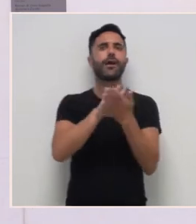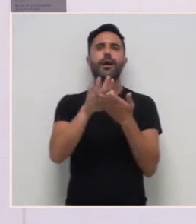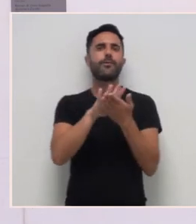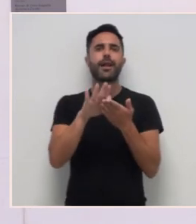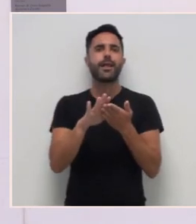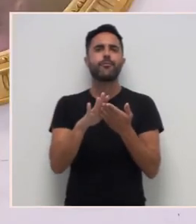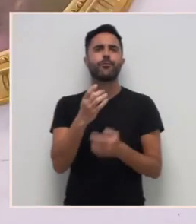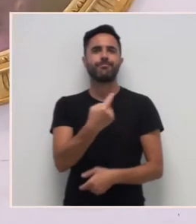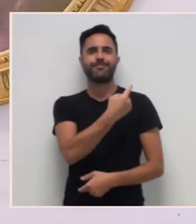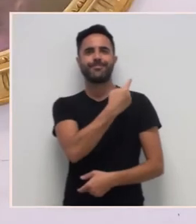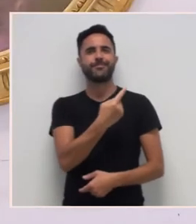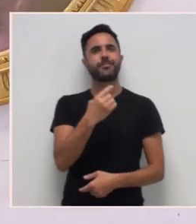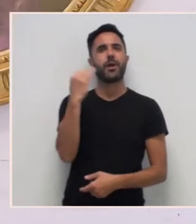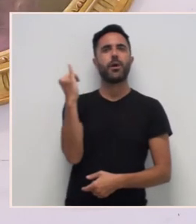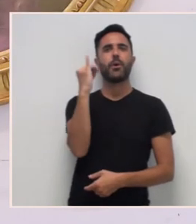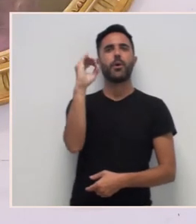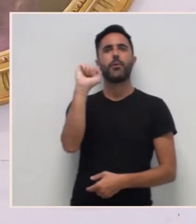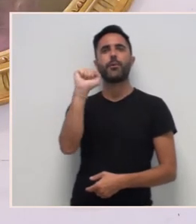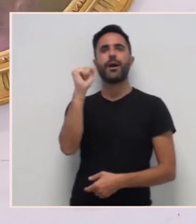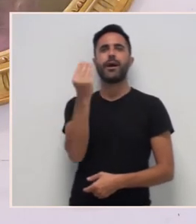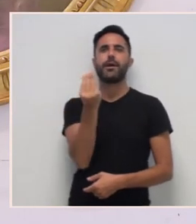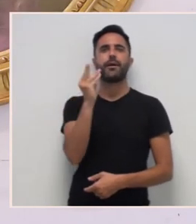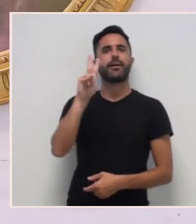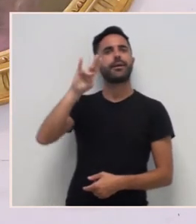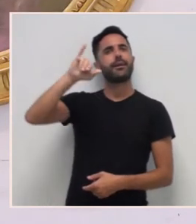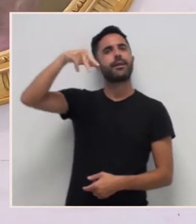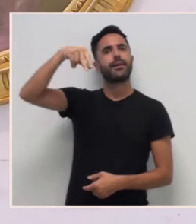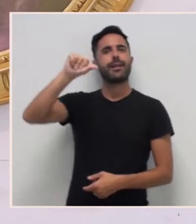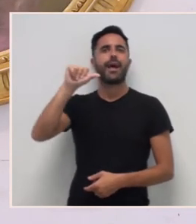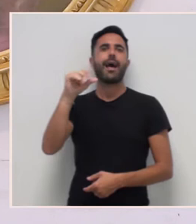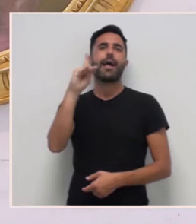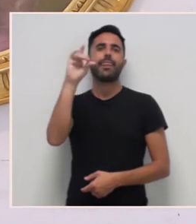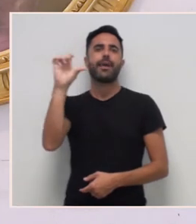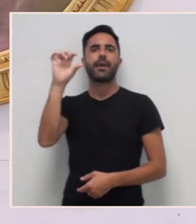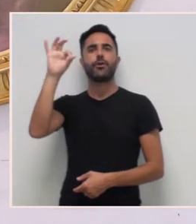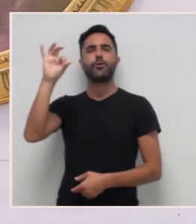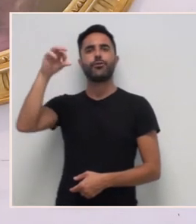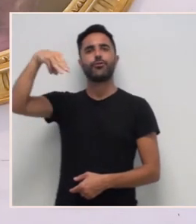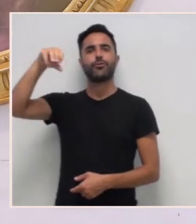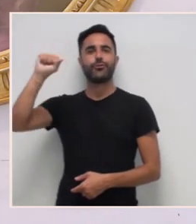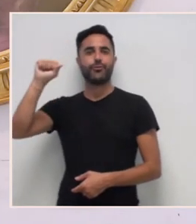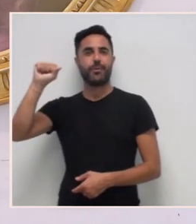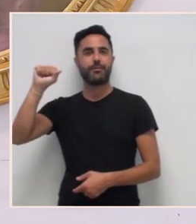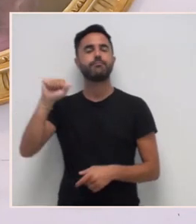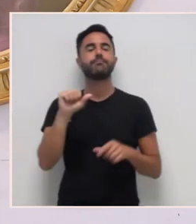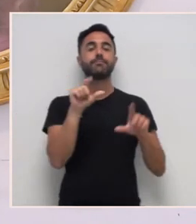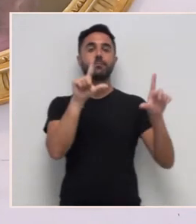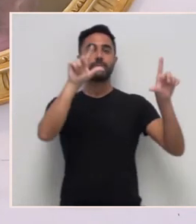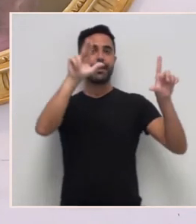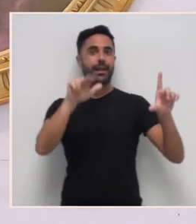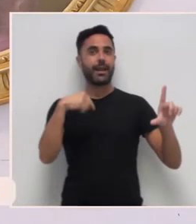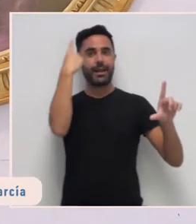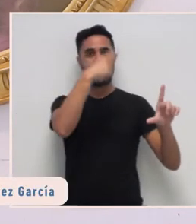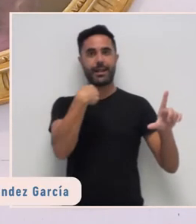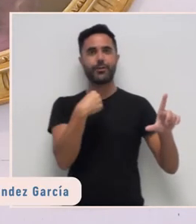falaremos de Joaquina de Osma e Iza Bala, un retrato ou pastel de Joaquín Bamonde, membro da Seración do